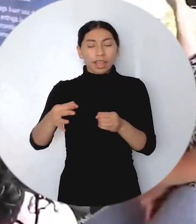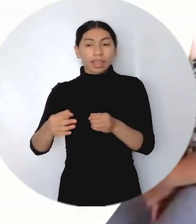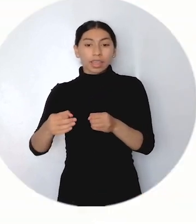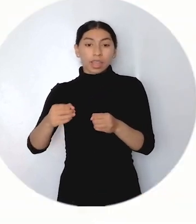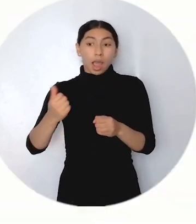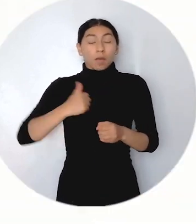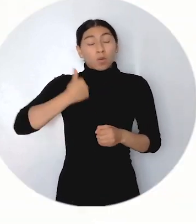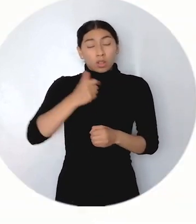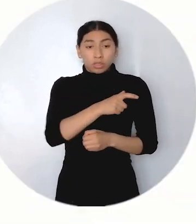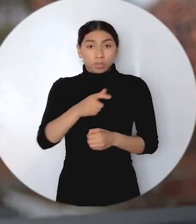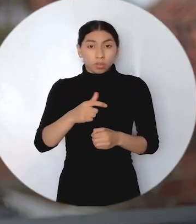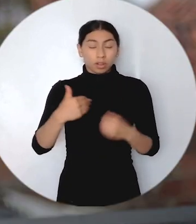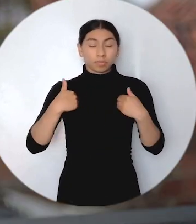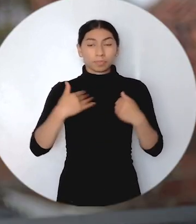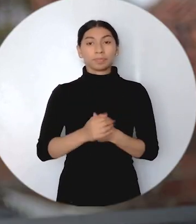víctimas.